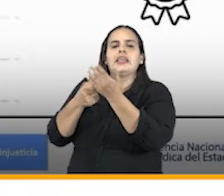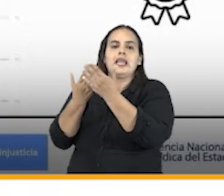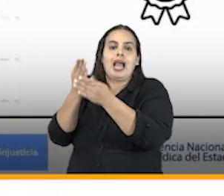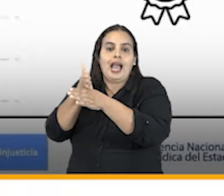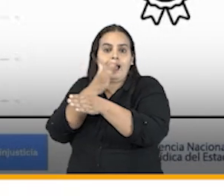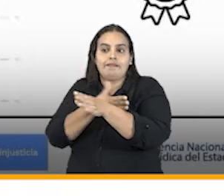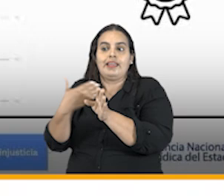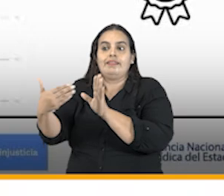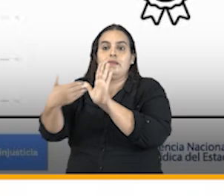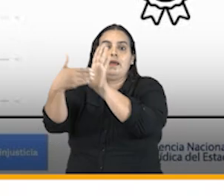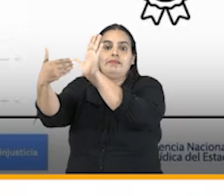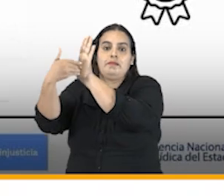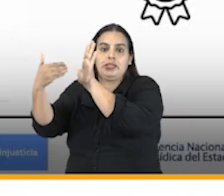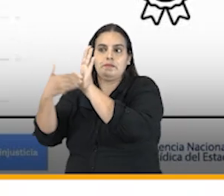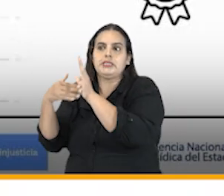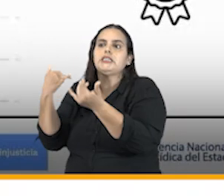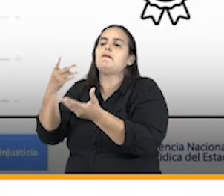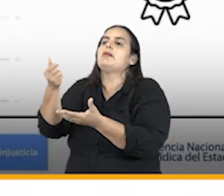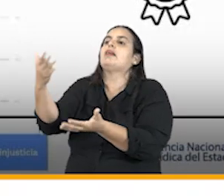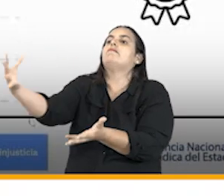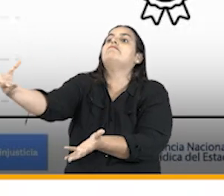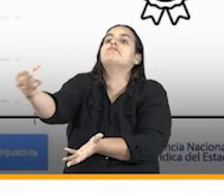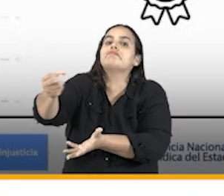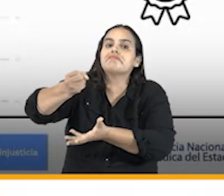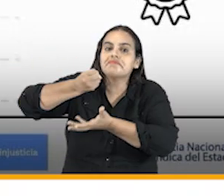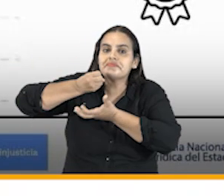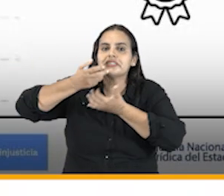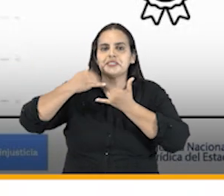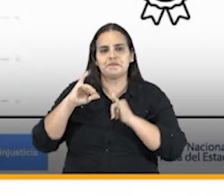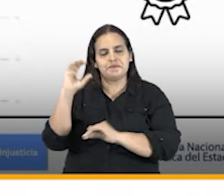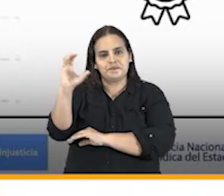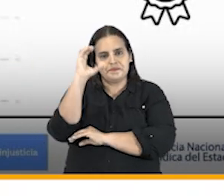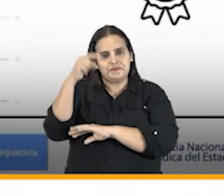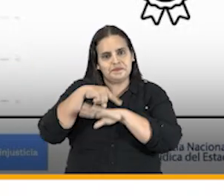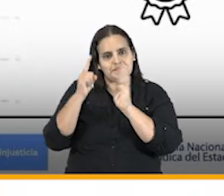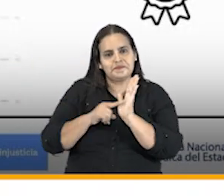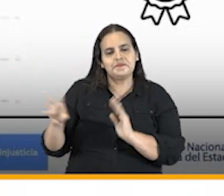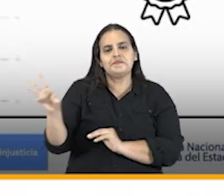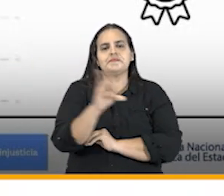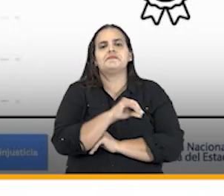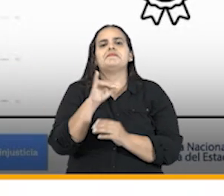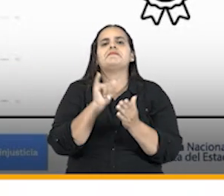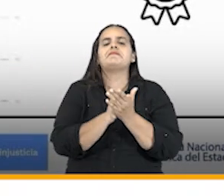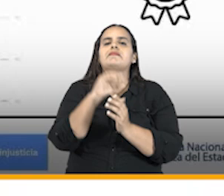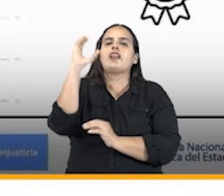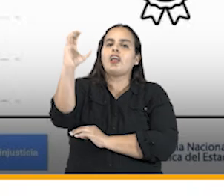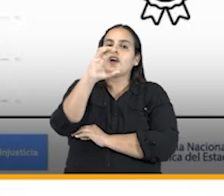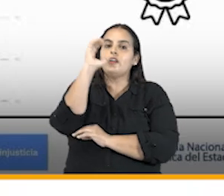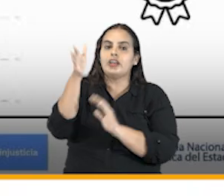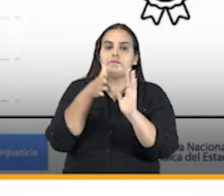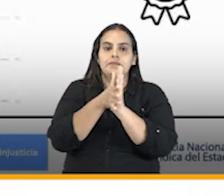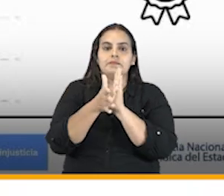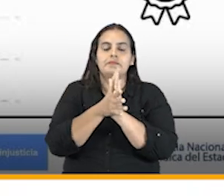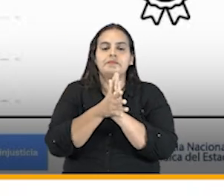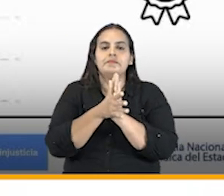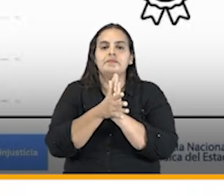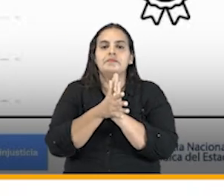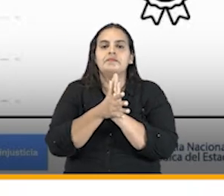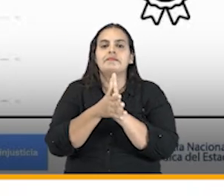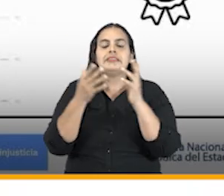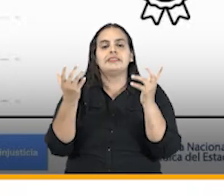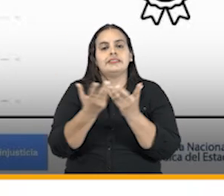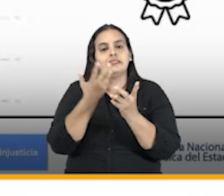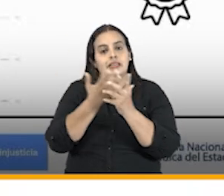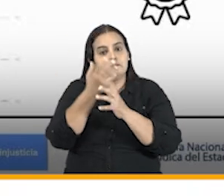que iniciaron estas demandas en contra del estado colombiano en lo que tiene que ver con el portafolio de colombia ante los órganos de protección